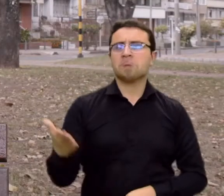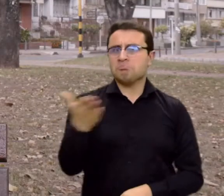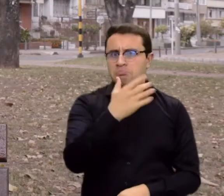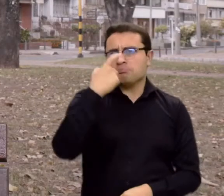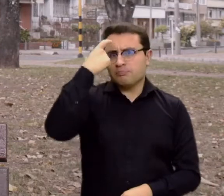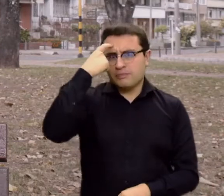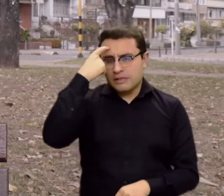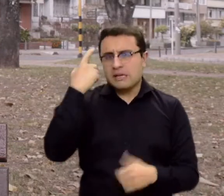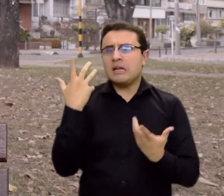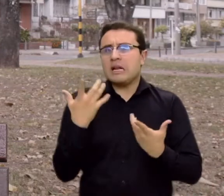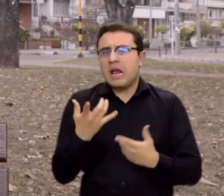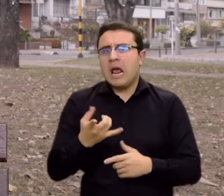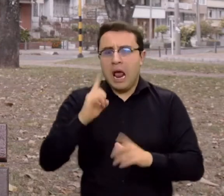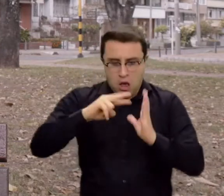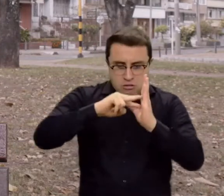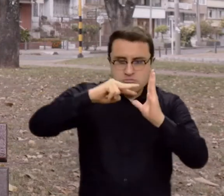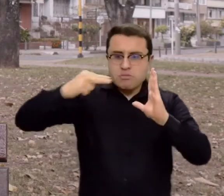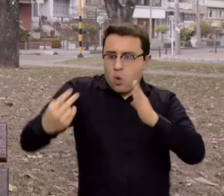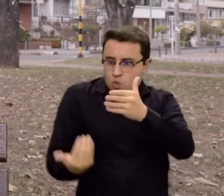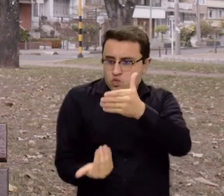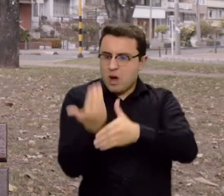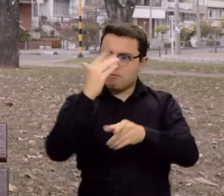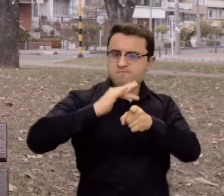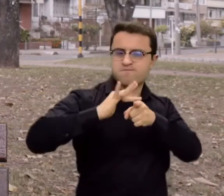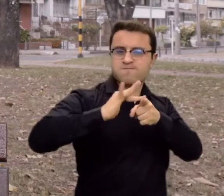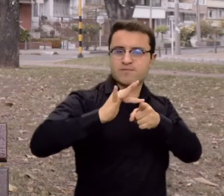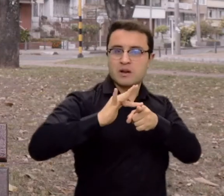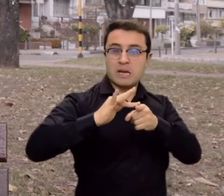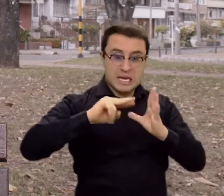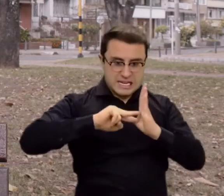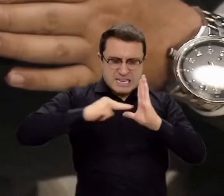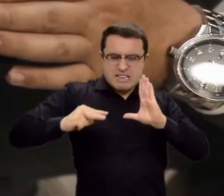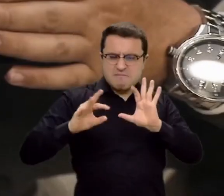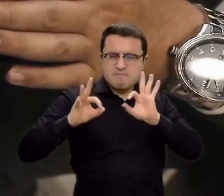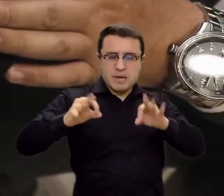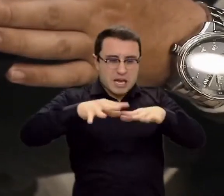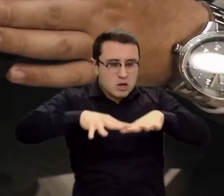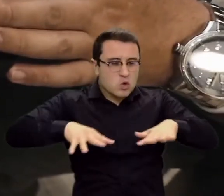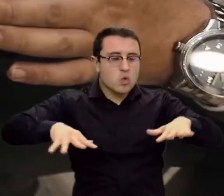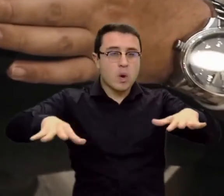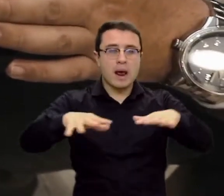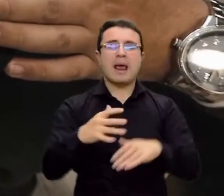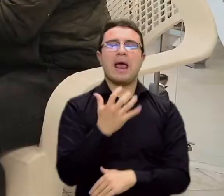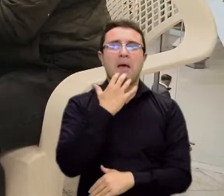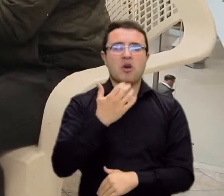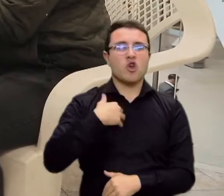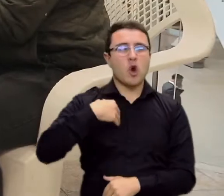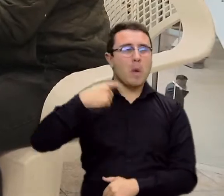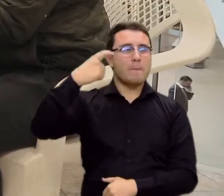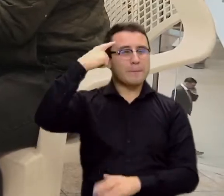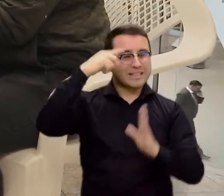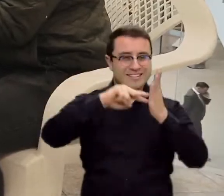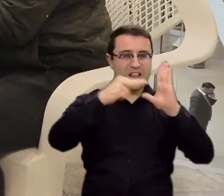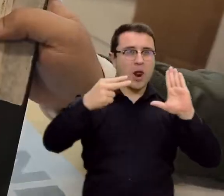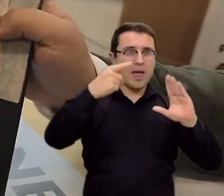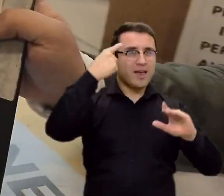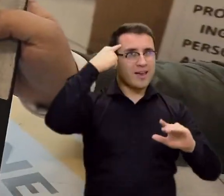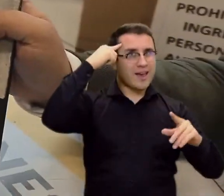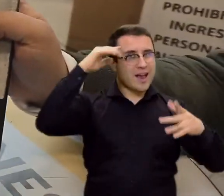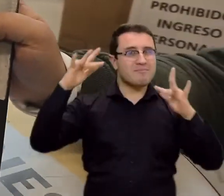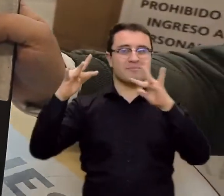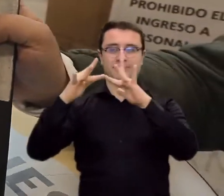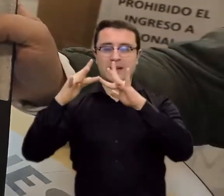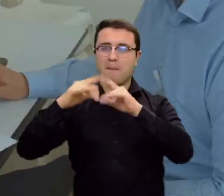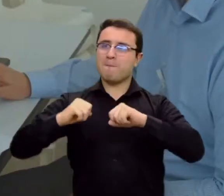ejemplo, en escenarios con mayores recursos tecnológicos, con tecnología en los lugares, digamos nosotros normalmente pensamos en